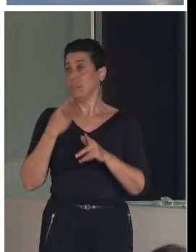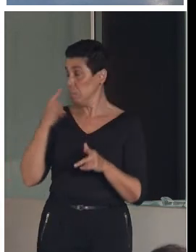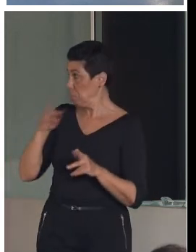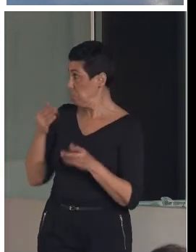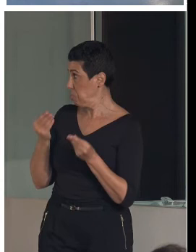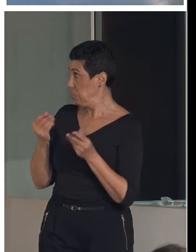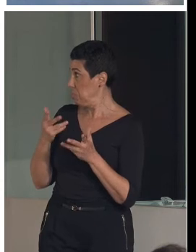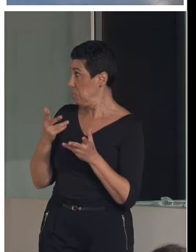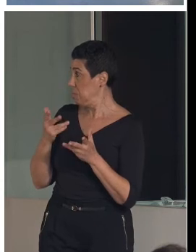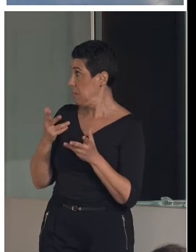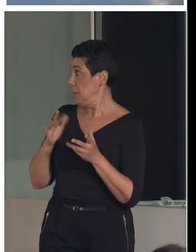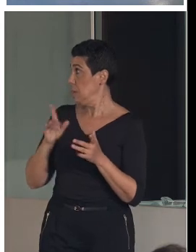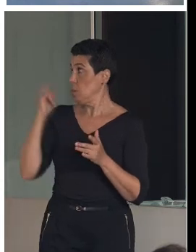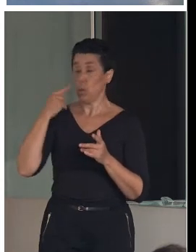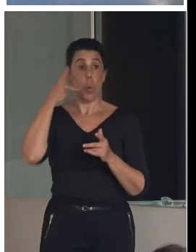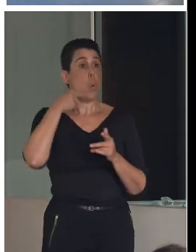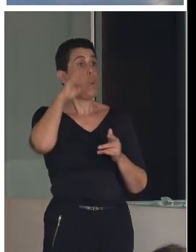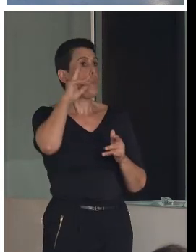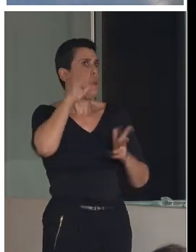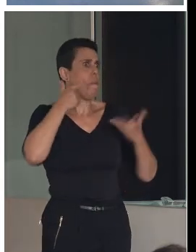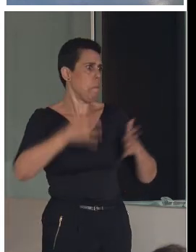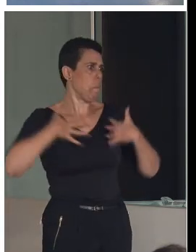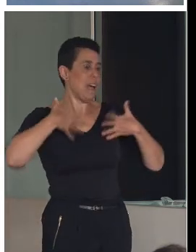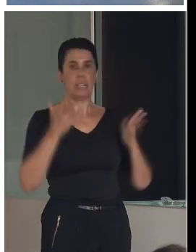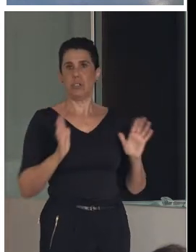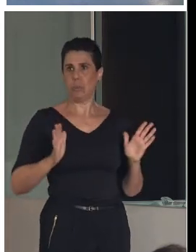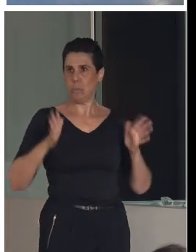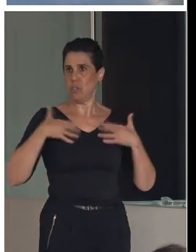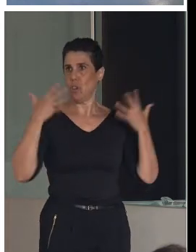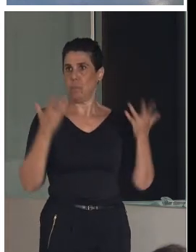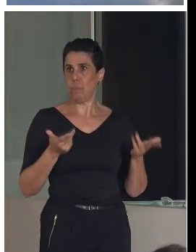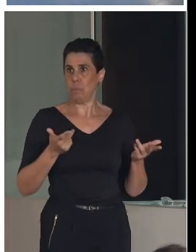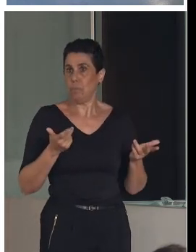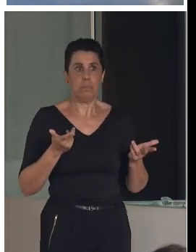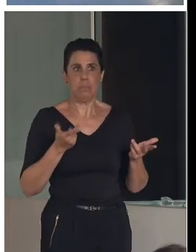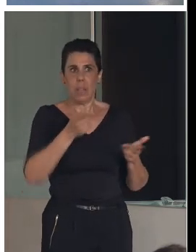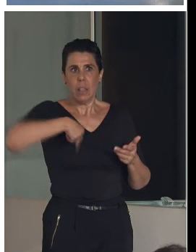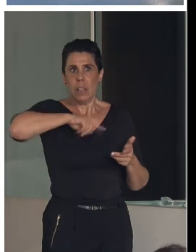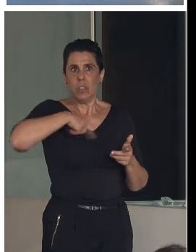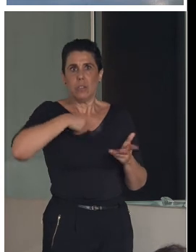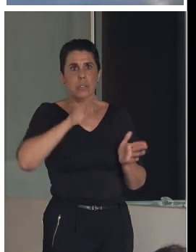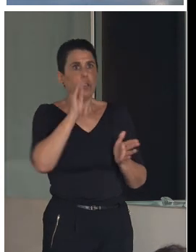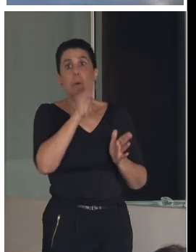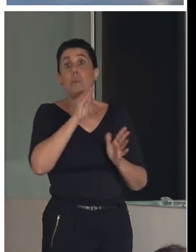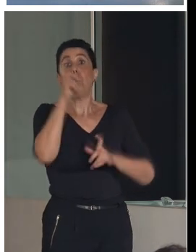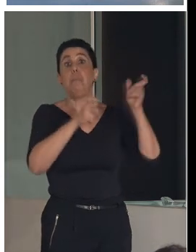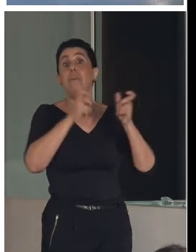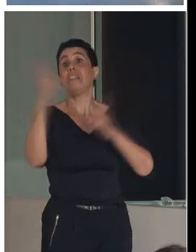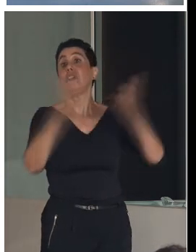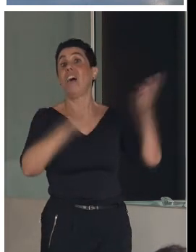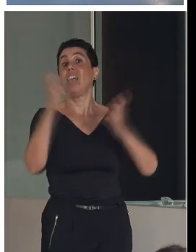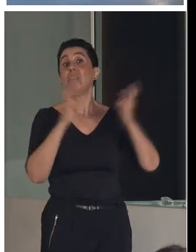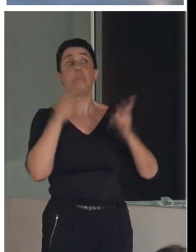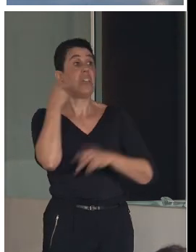experiencia que fue de repente, nosotros no preguntamos nunca nada al visitante, bueno, quiere venir,